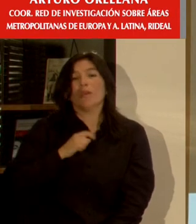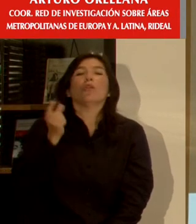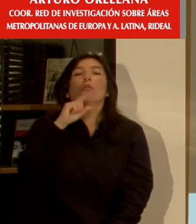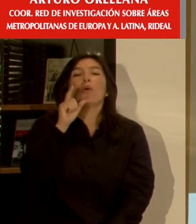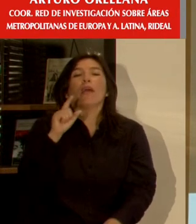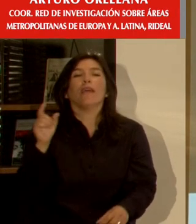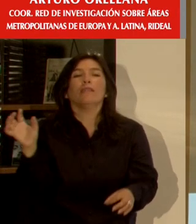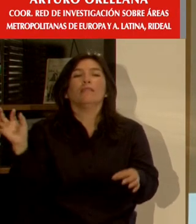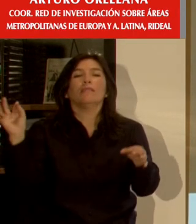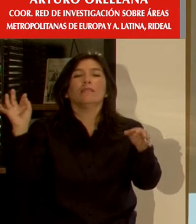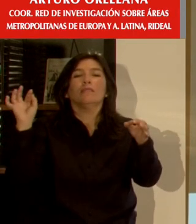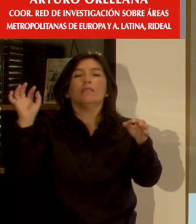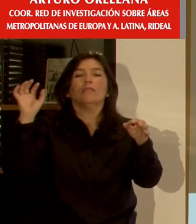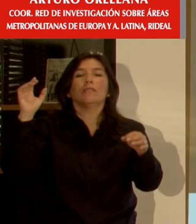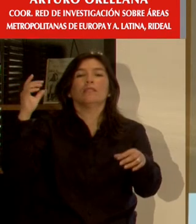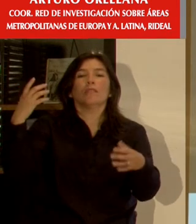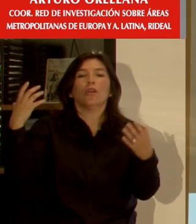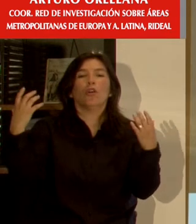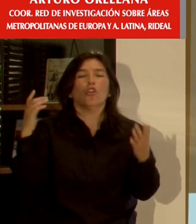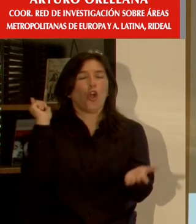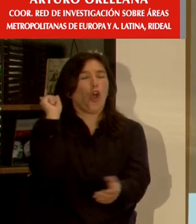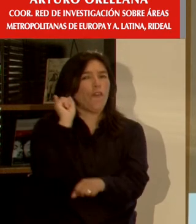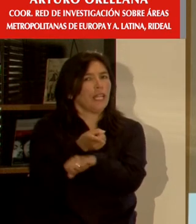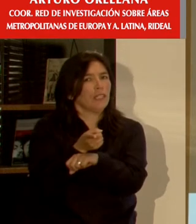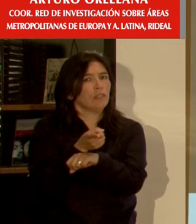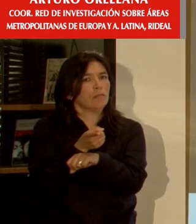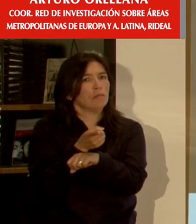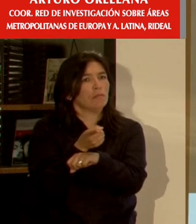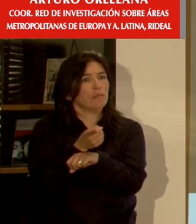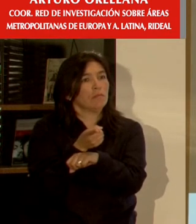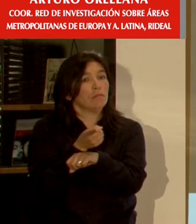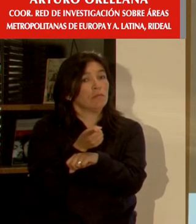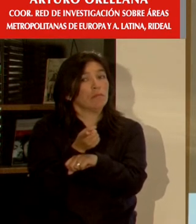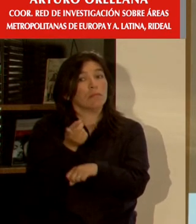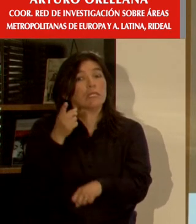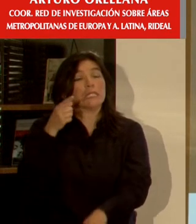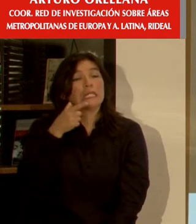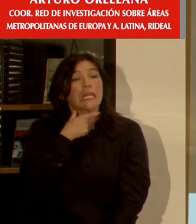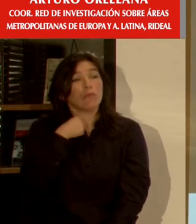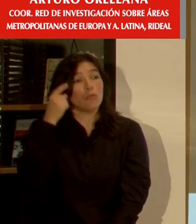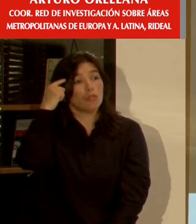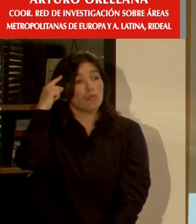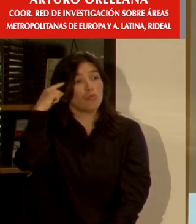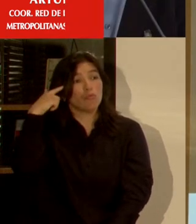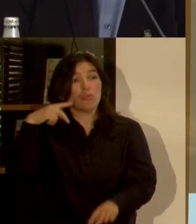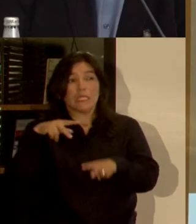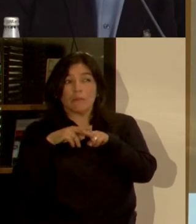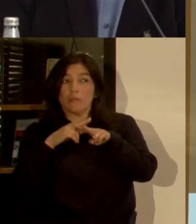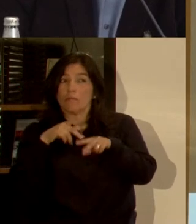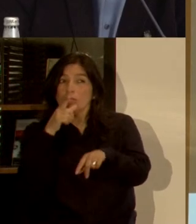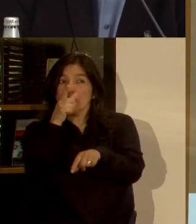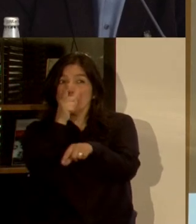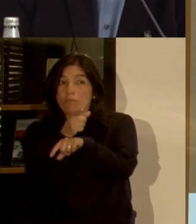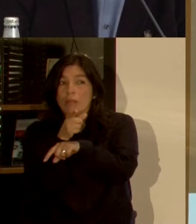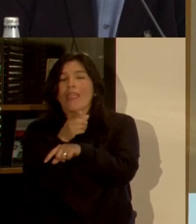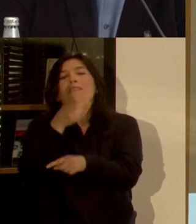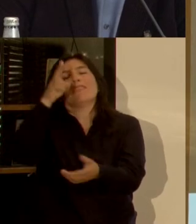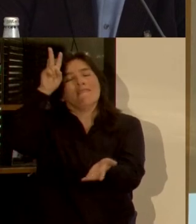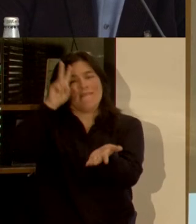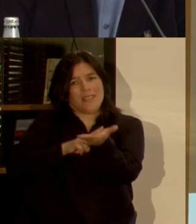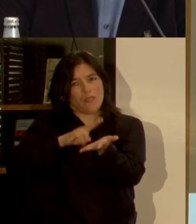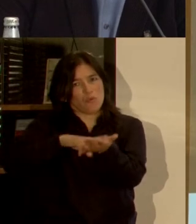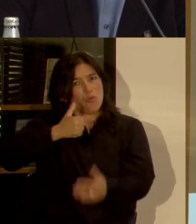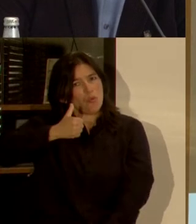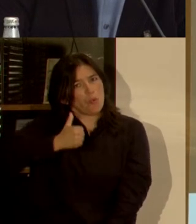vinculante, como alguien decía, como decía el Senador. Por lo tanto, nos parece que si queremos que sea el instrumento rector de los municipios, tiene que ser de verdad y